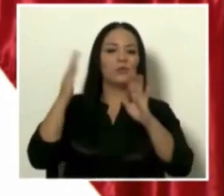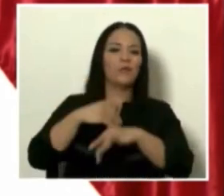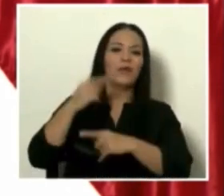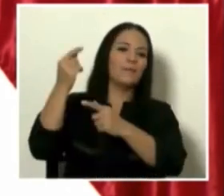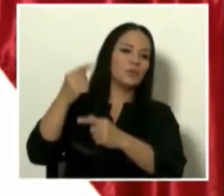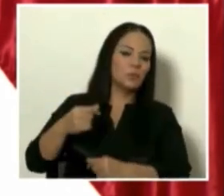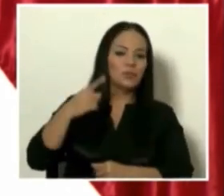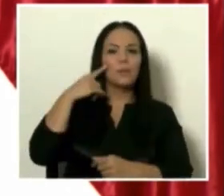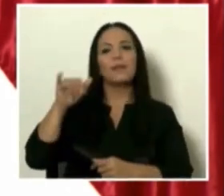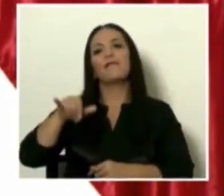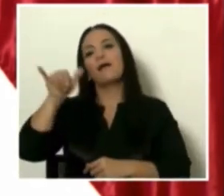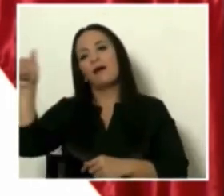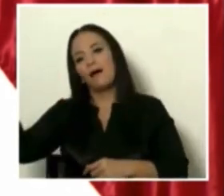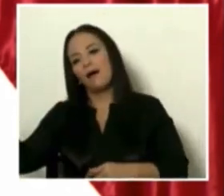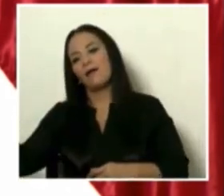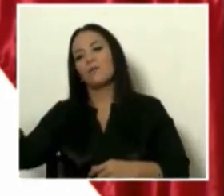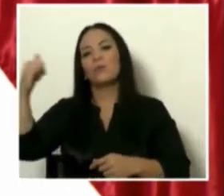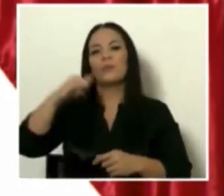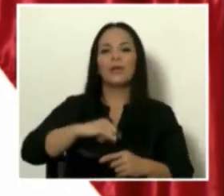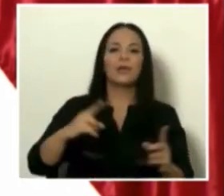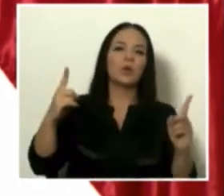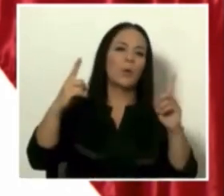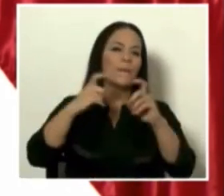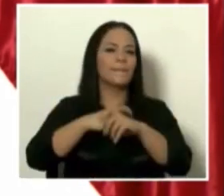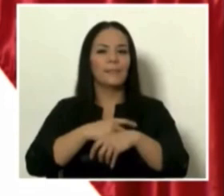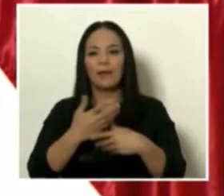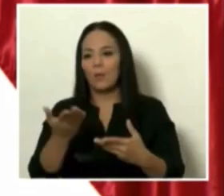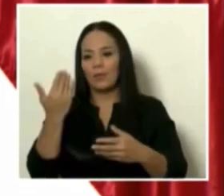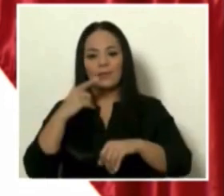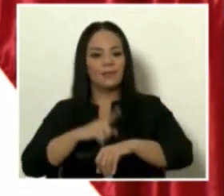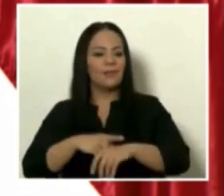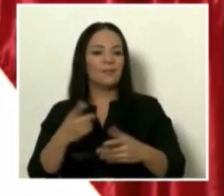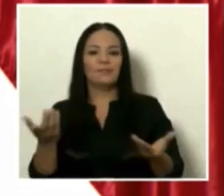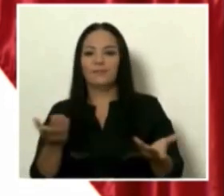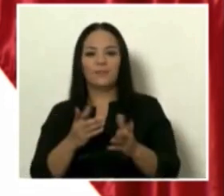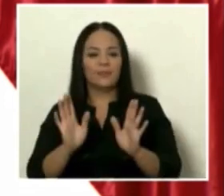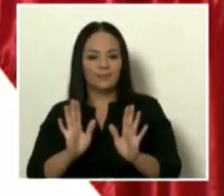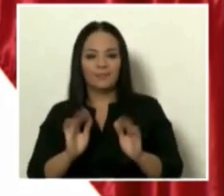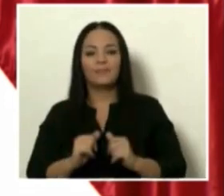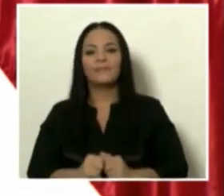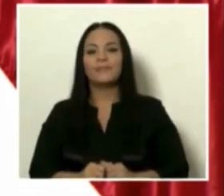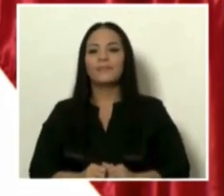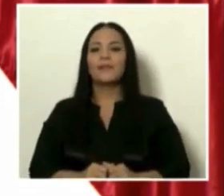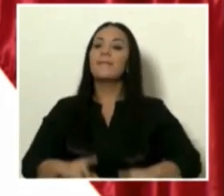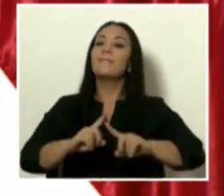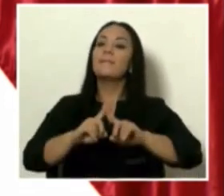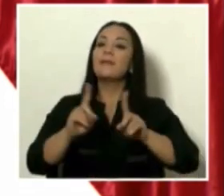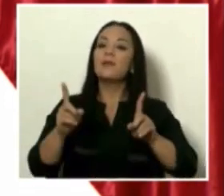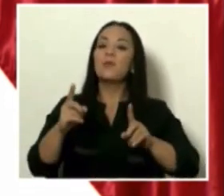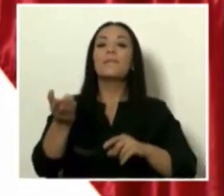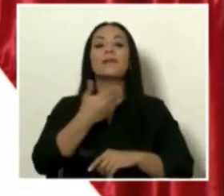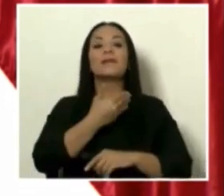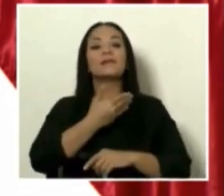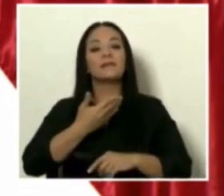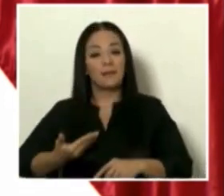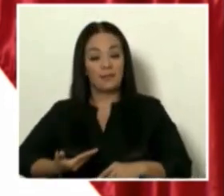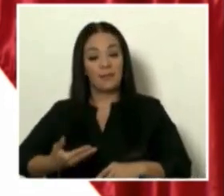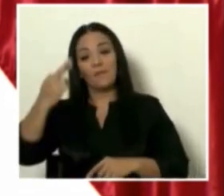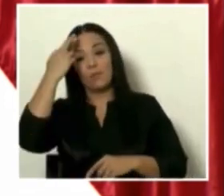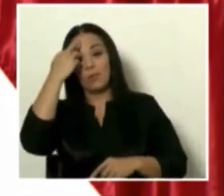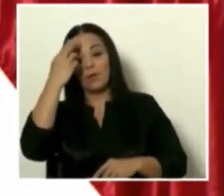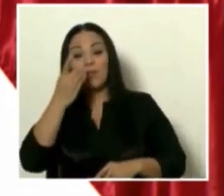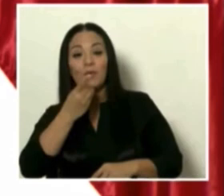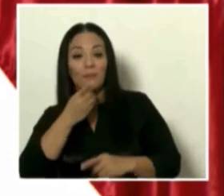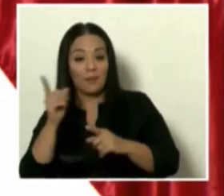y volver y muy complicado y no me daban los tiempos. El presidente de la República Dominicana dijo,